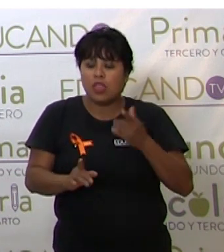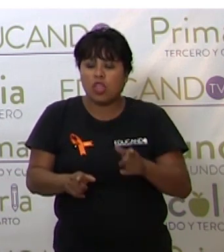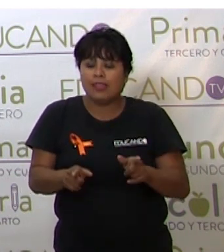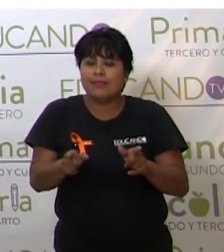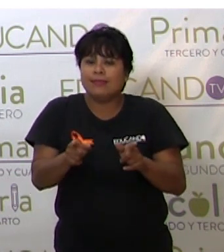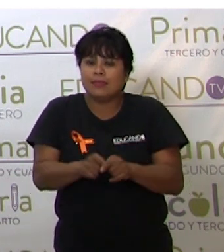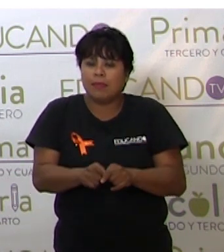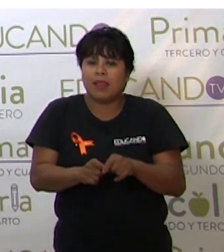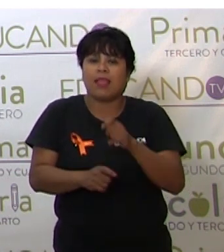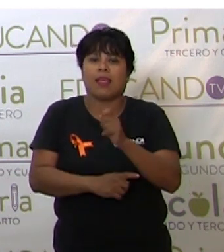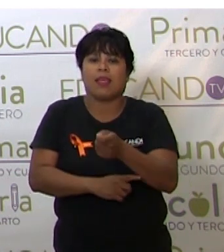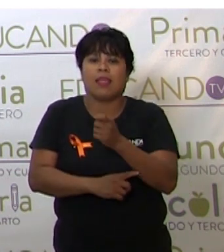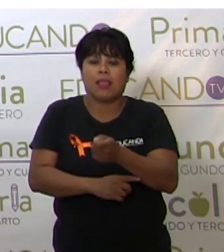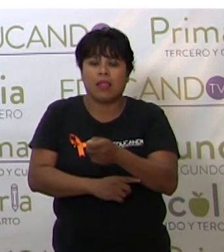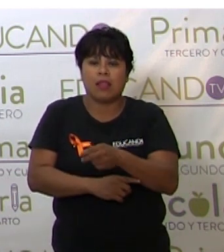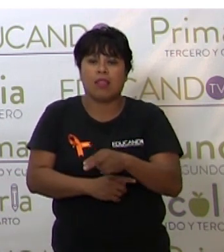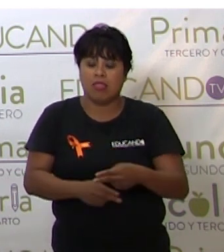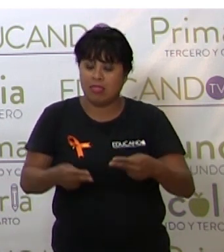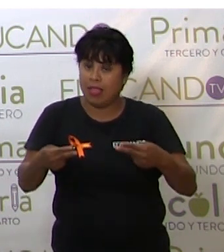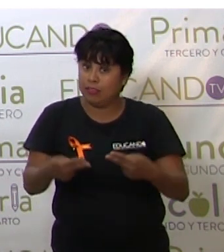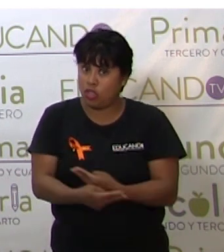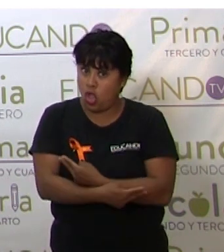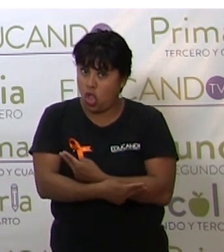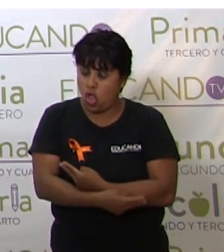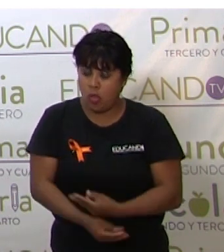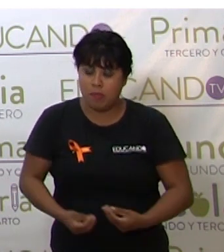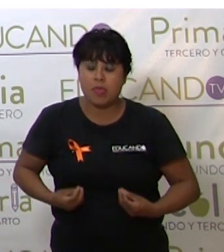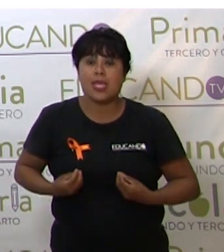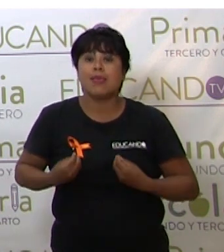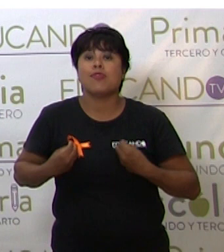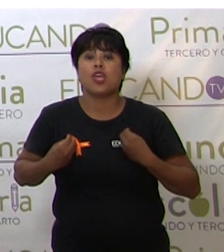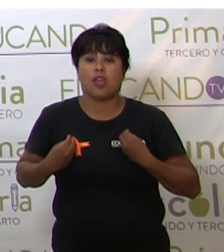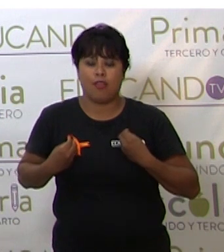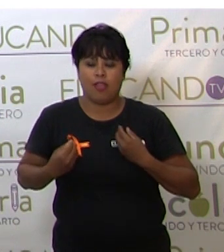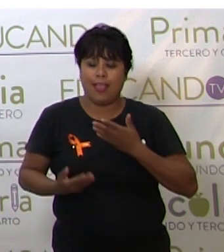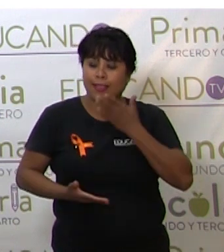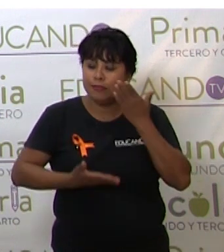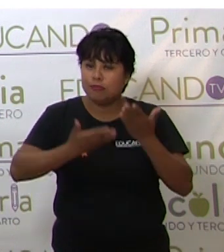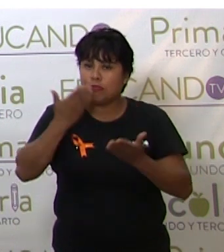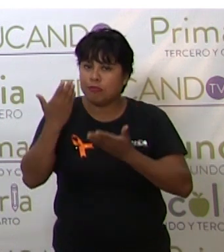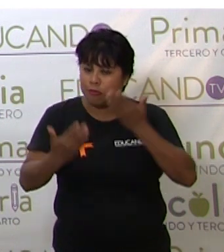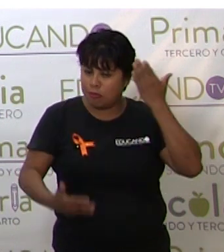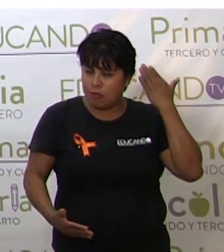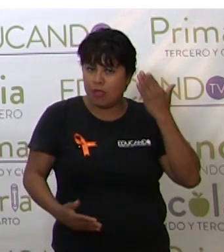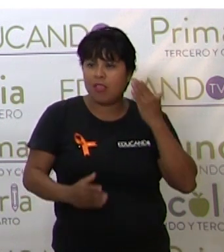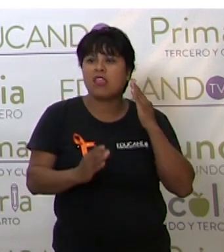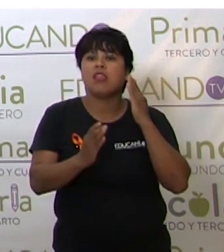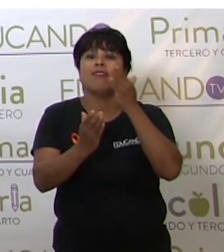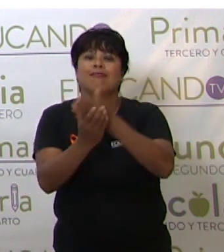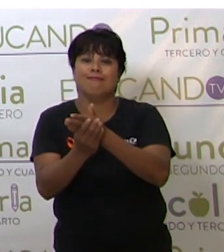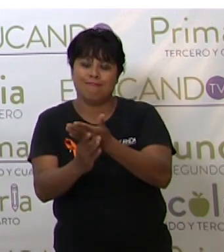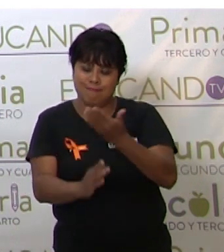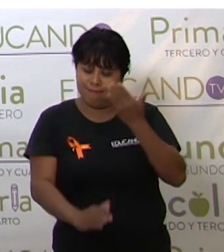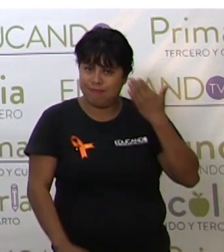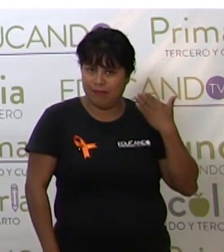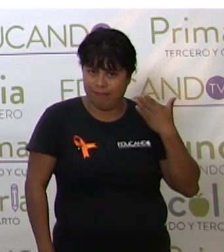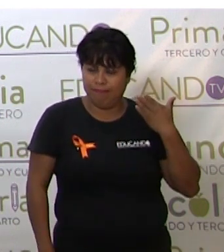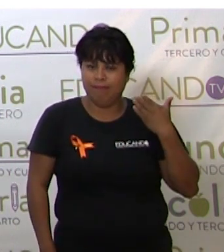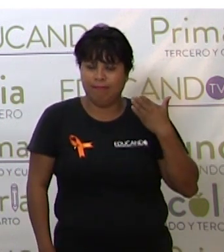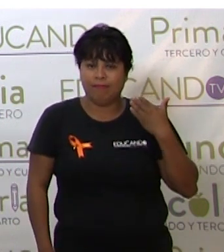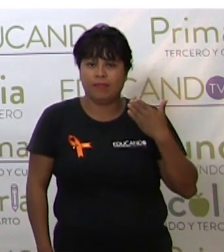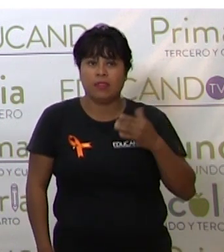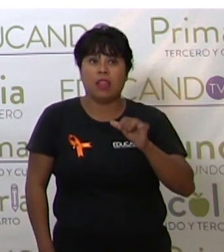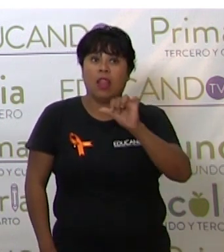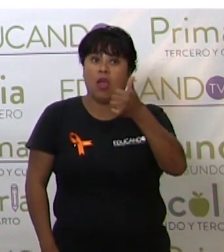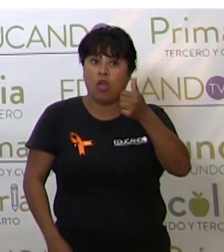que es, nació, vivió, estudió y asistió. Y